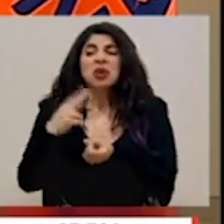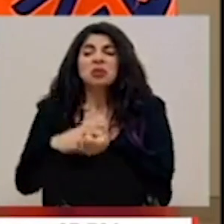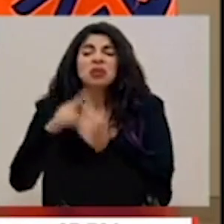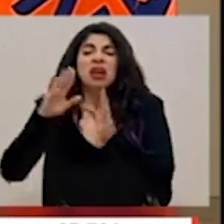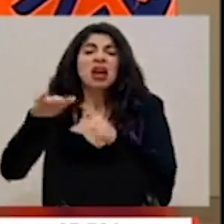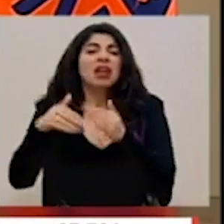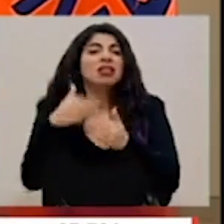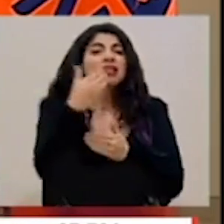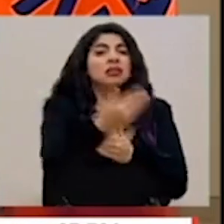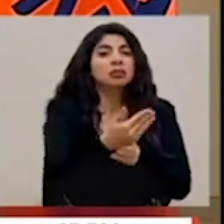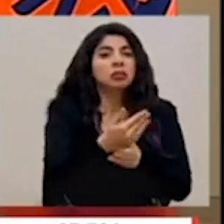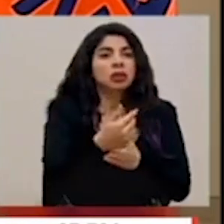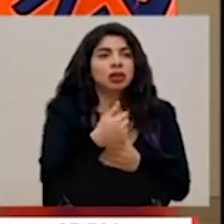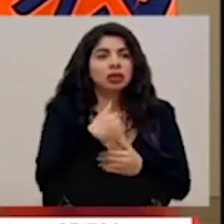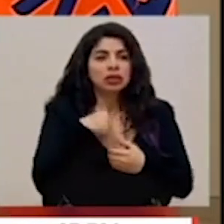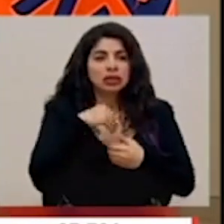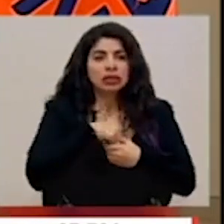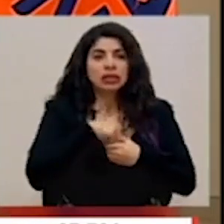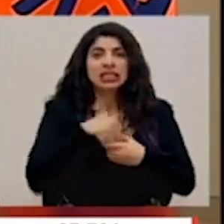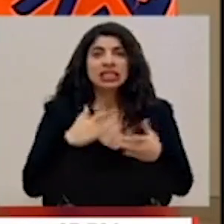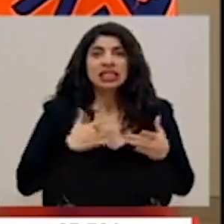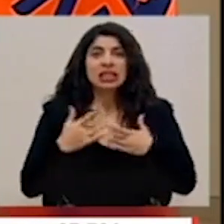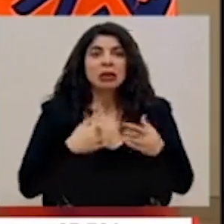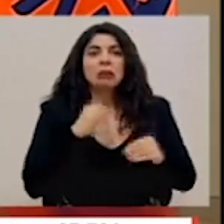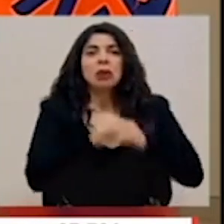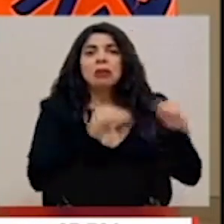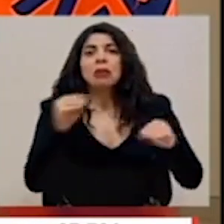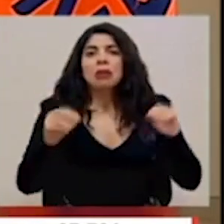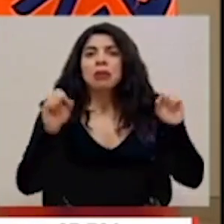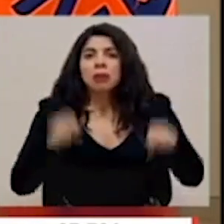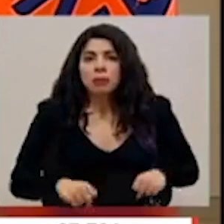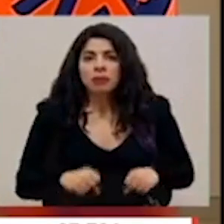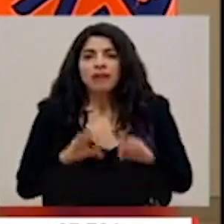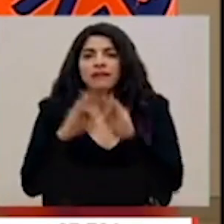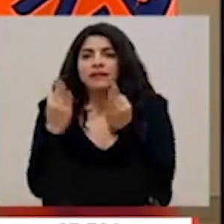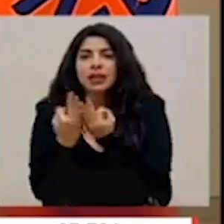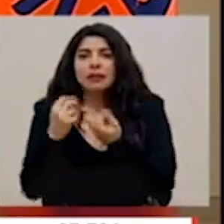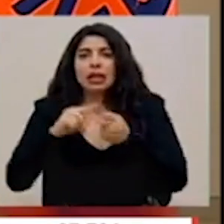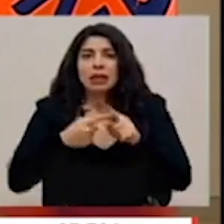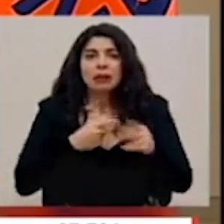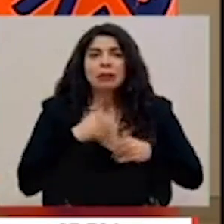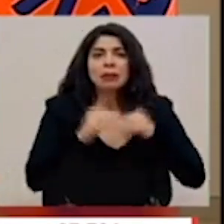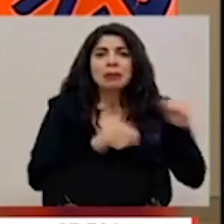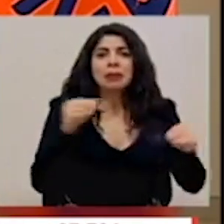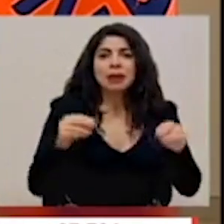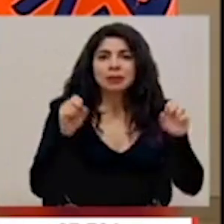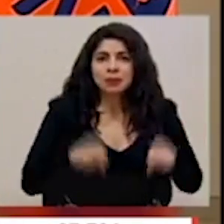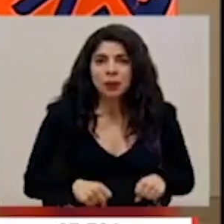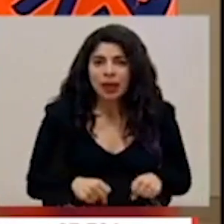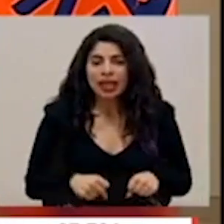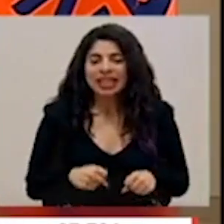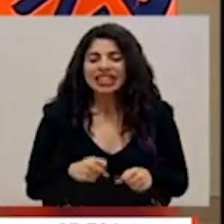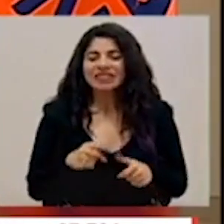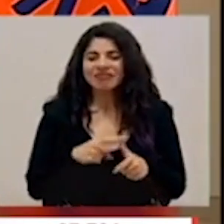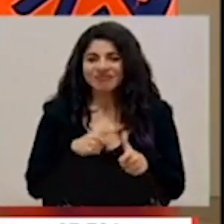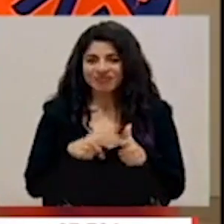estoy aumentando el riesgo de contagio con mis familiares, con mis amigos. Entonces, hay que tener ese